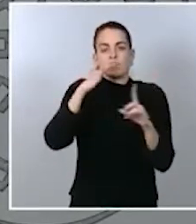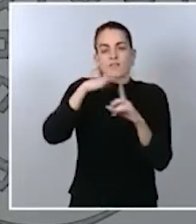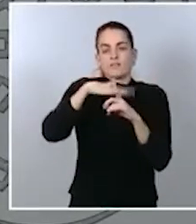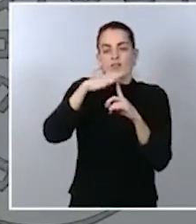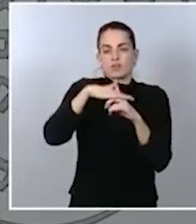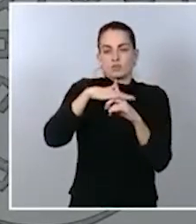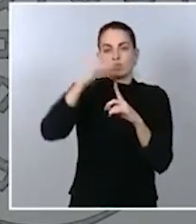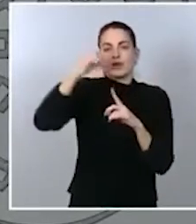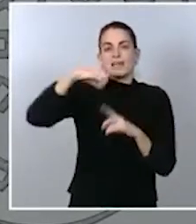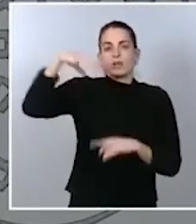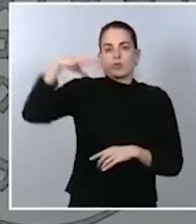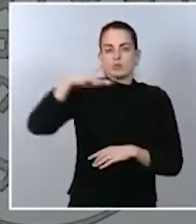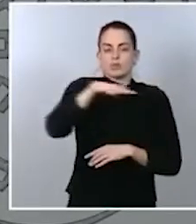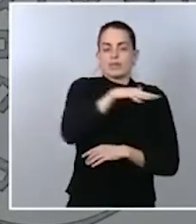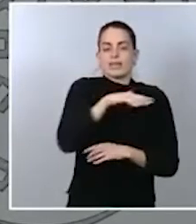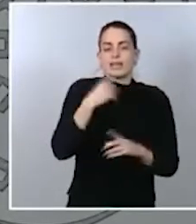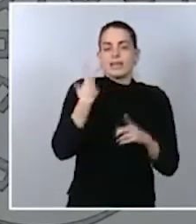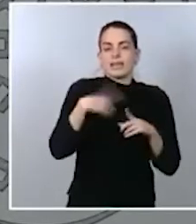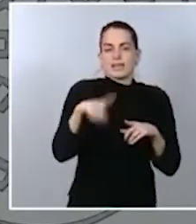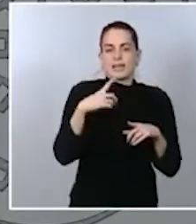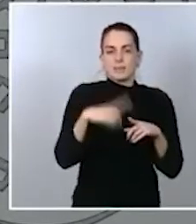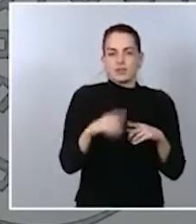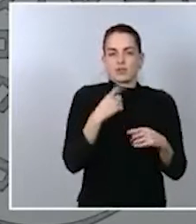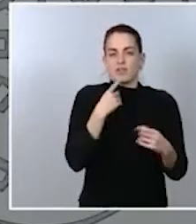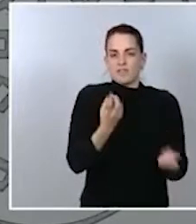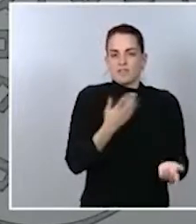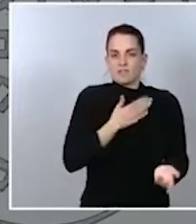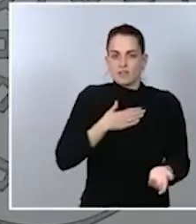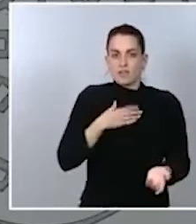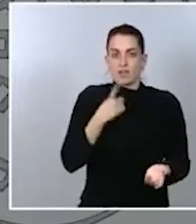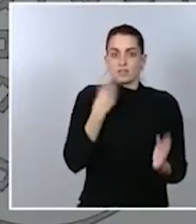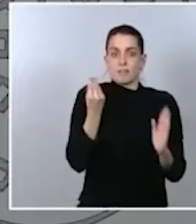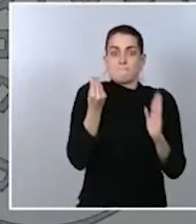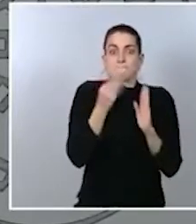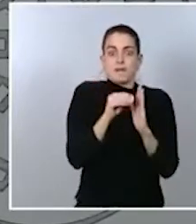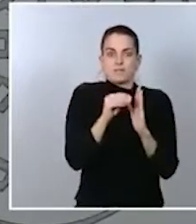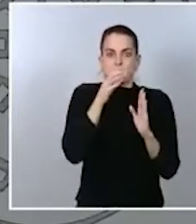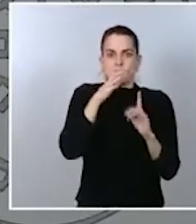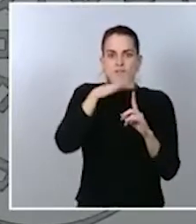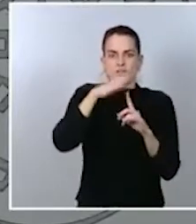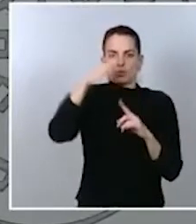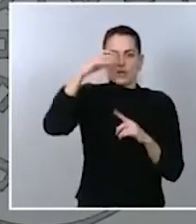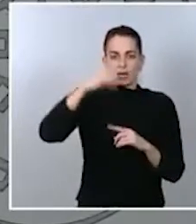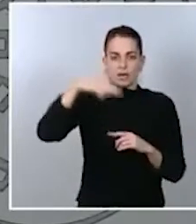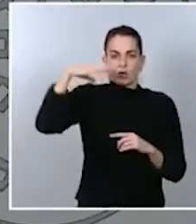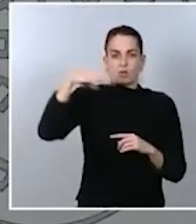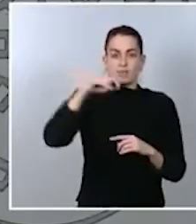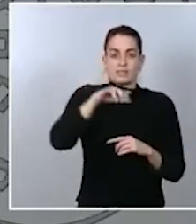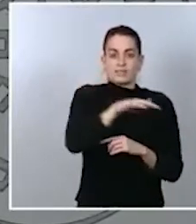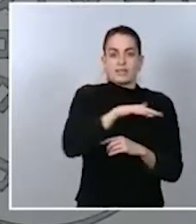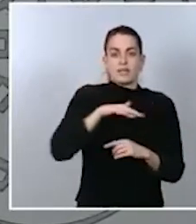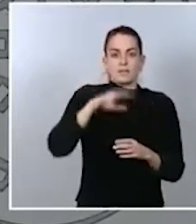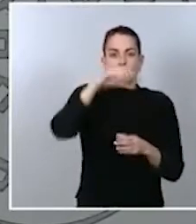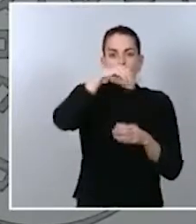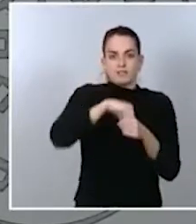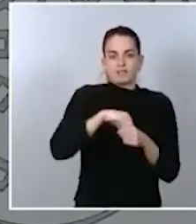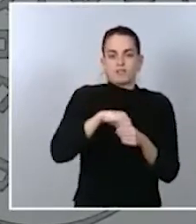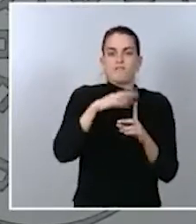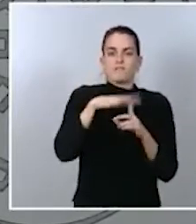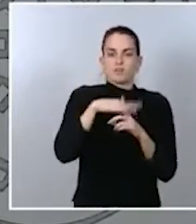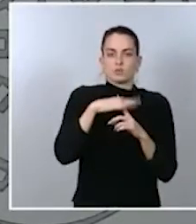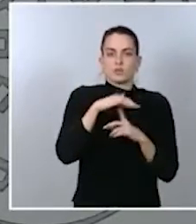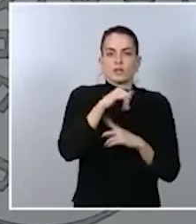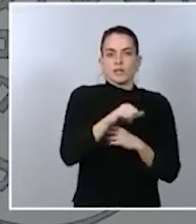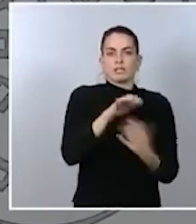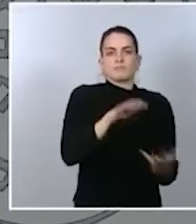que también quería poner en valor este incremento que se está produciendo de esta parte que compone la factura no se tiene que traducir